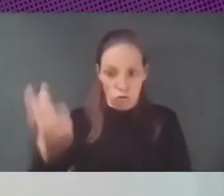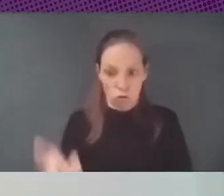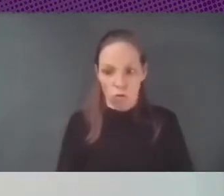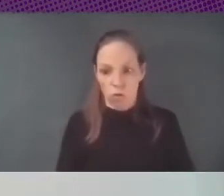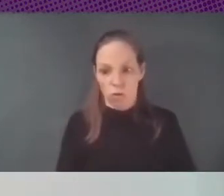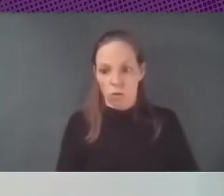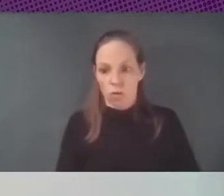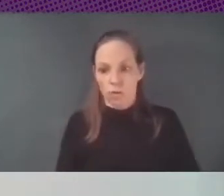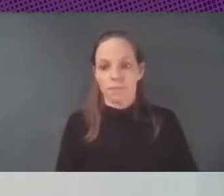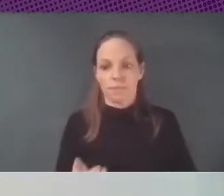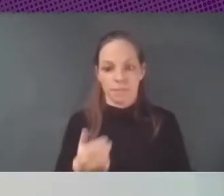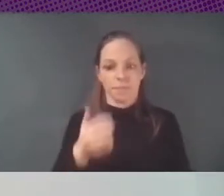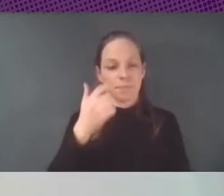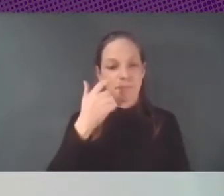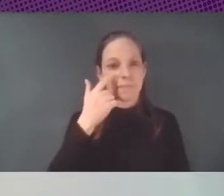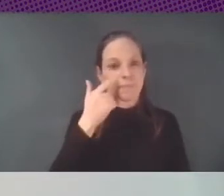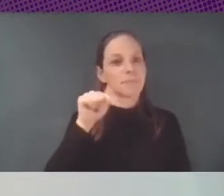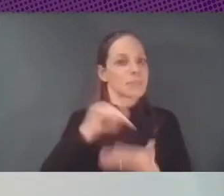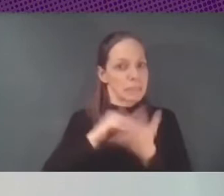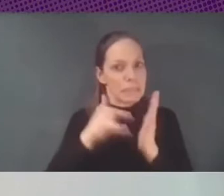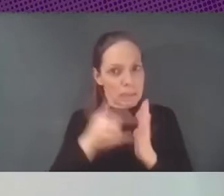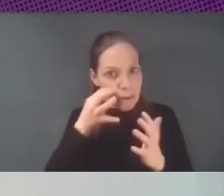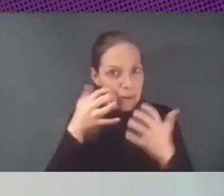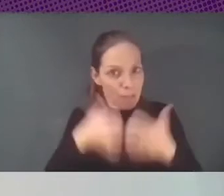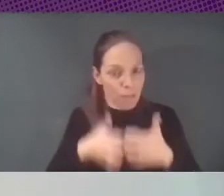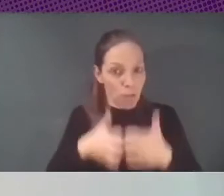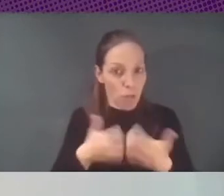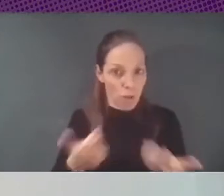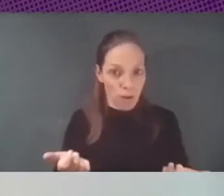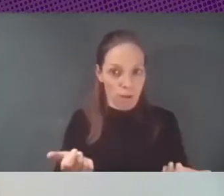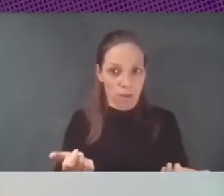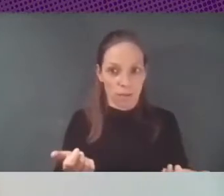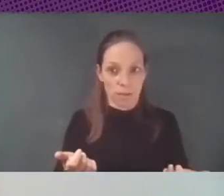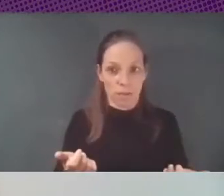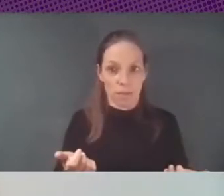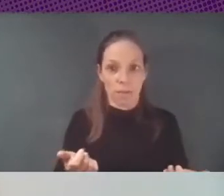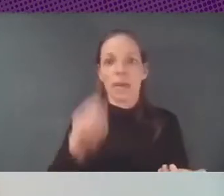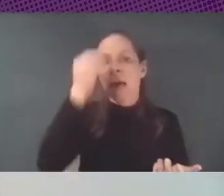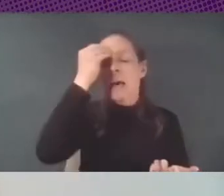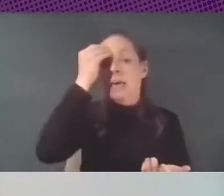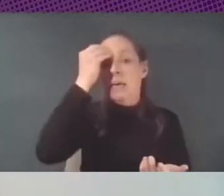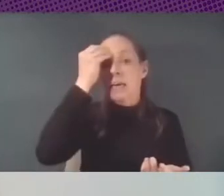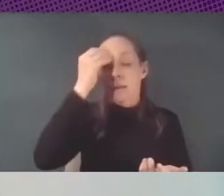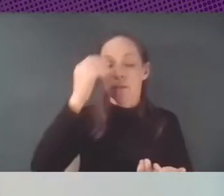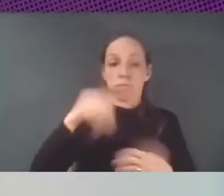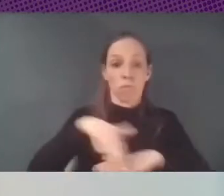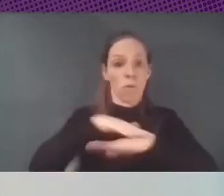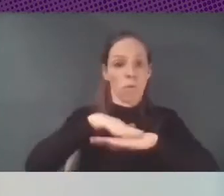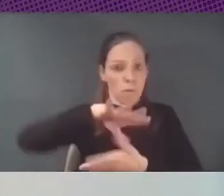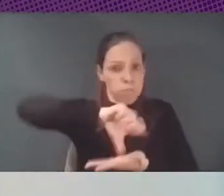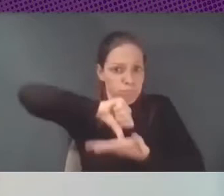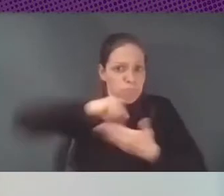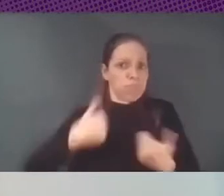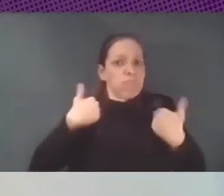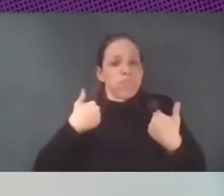son sistemas que funcionan yo creo que la centralización no es buena lo que es importante es la coordinación